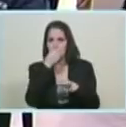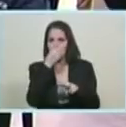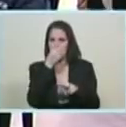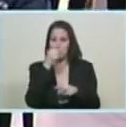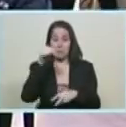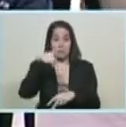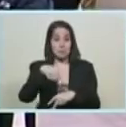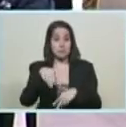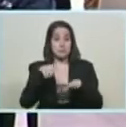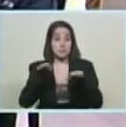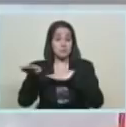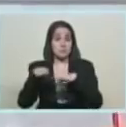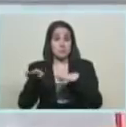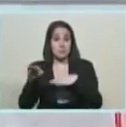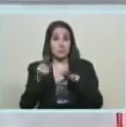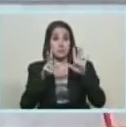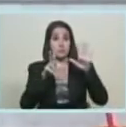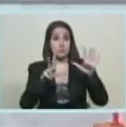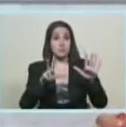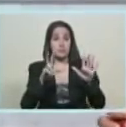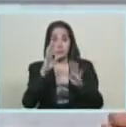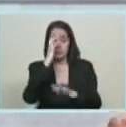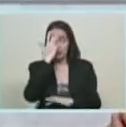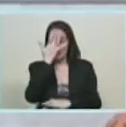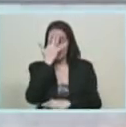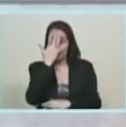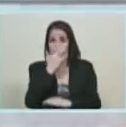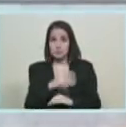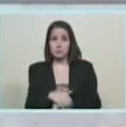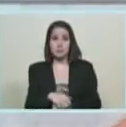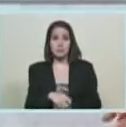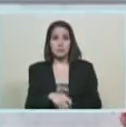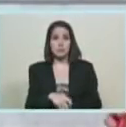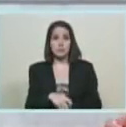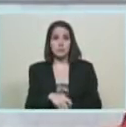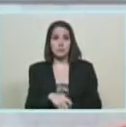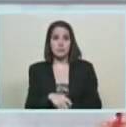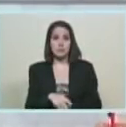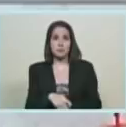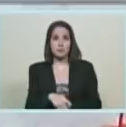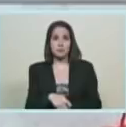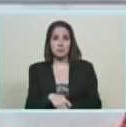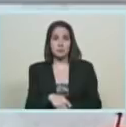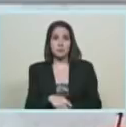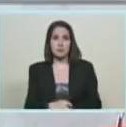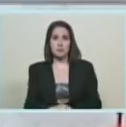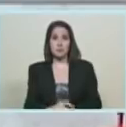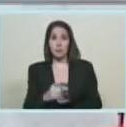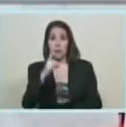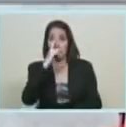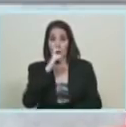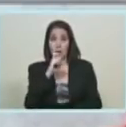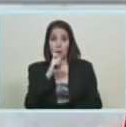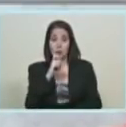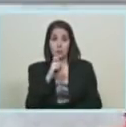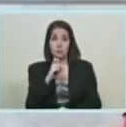jueves 8 de febrero, ¿verdad? 8 de febrero, este año